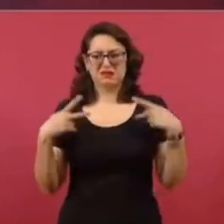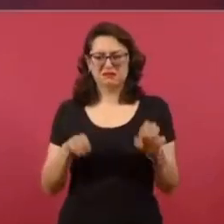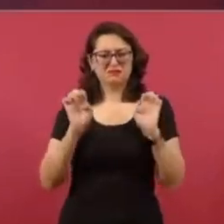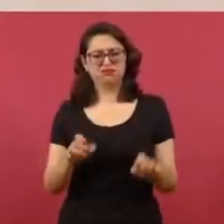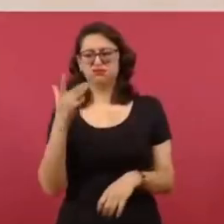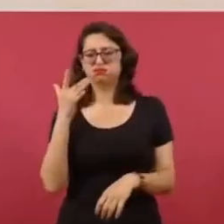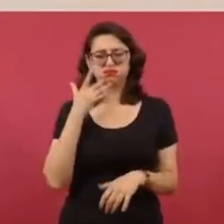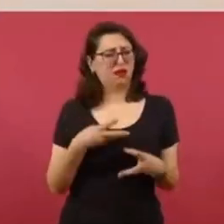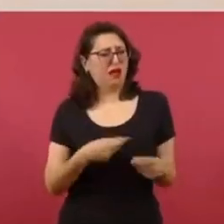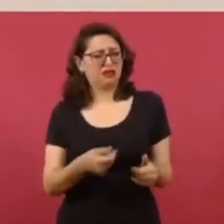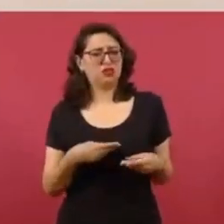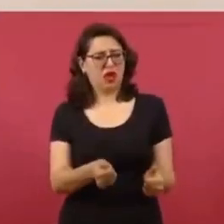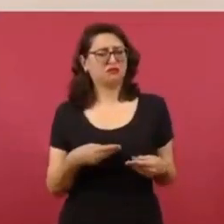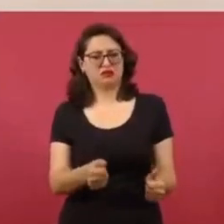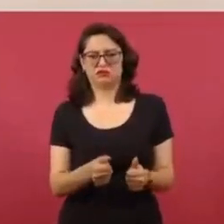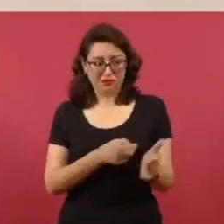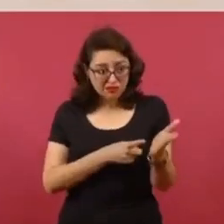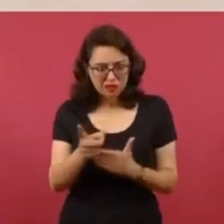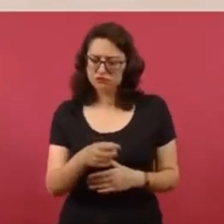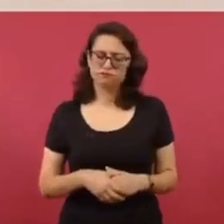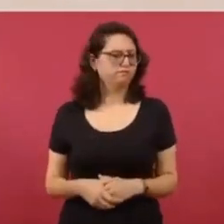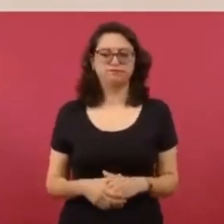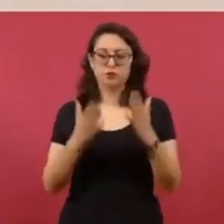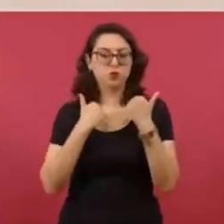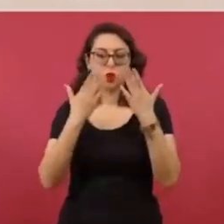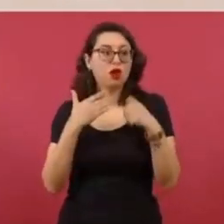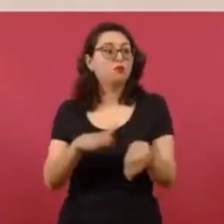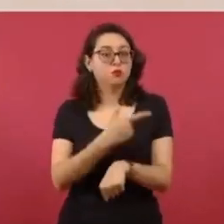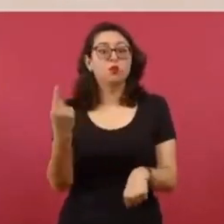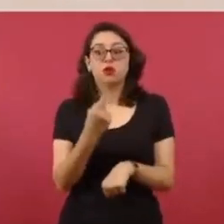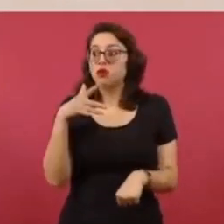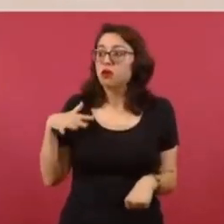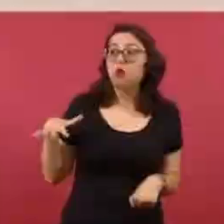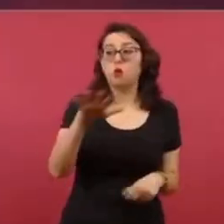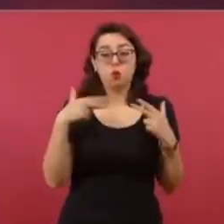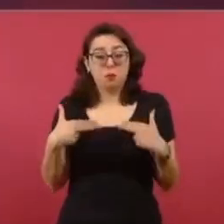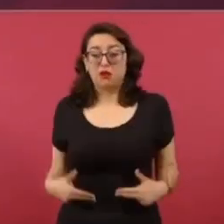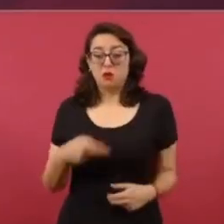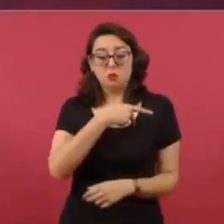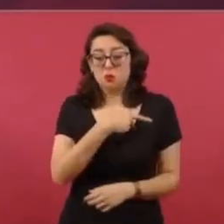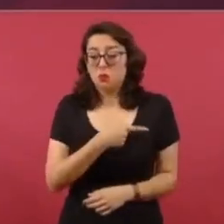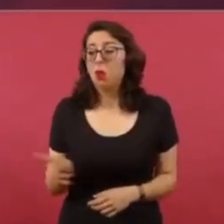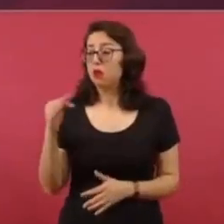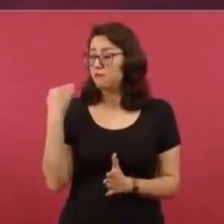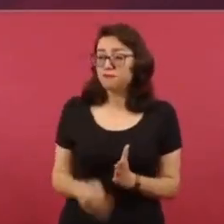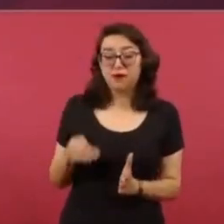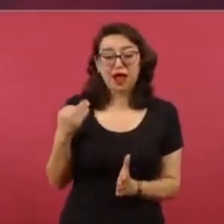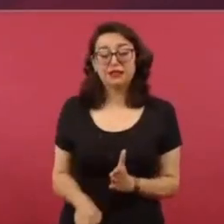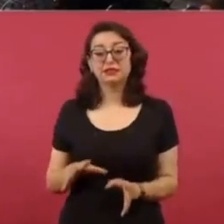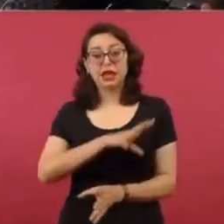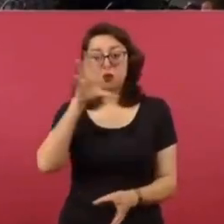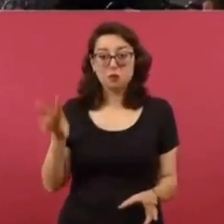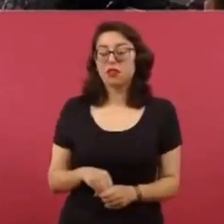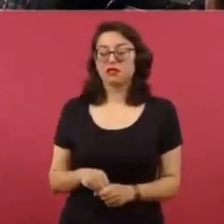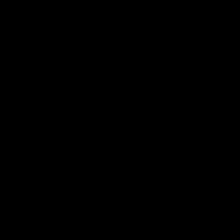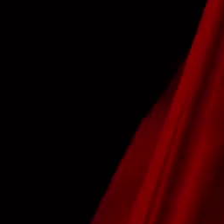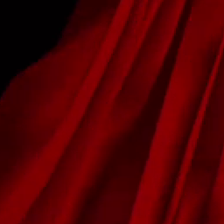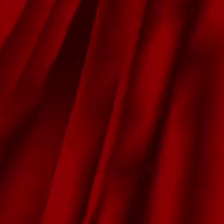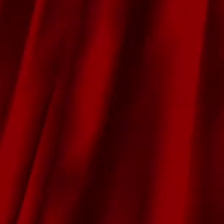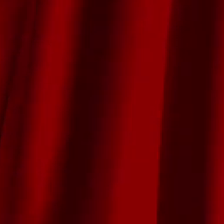Mientras existan seres humanos que carecen de lo indispensable. De lo indispensable. Indispensable. Indispensable.